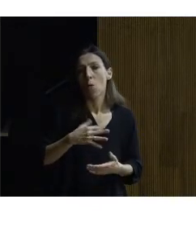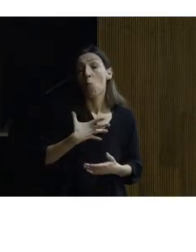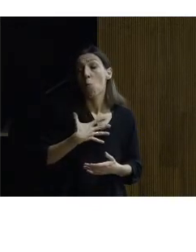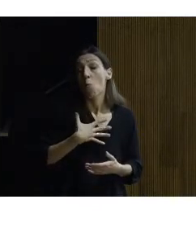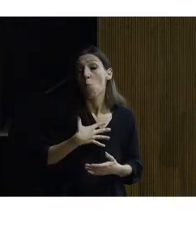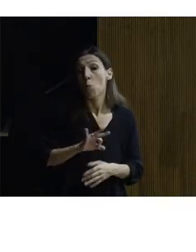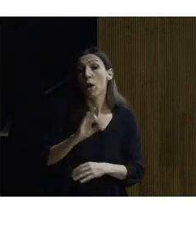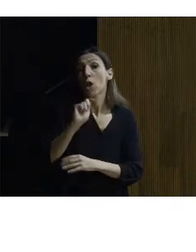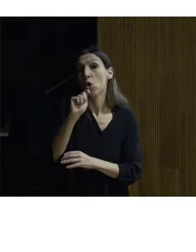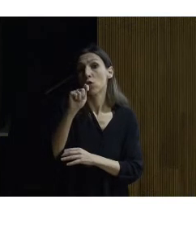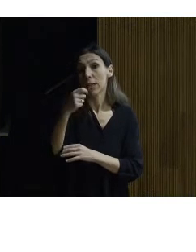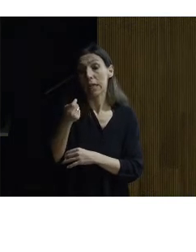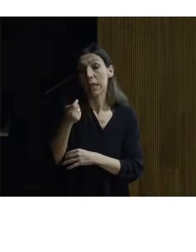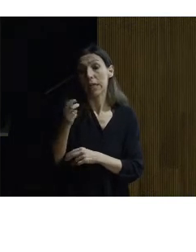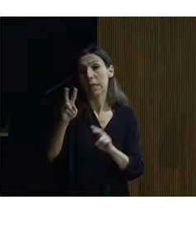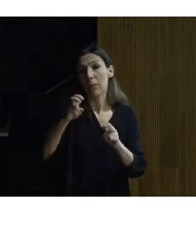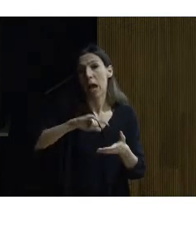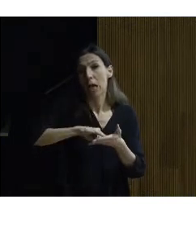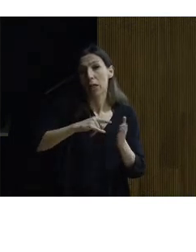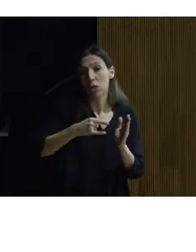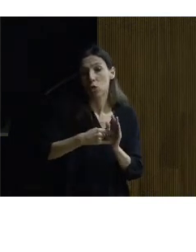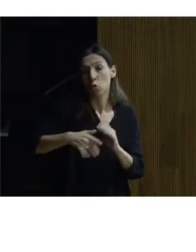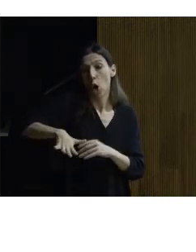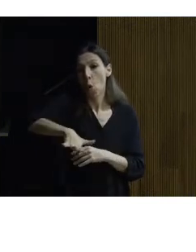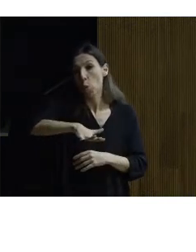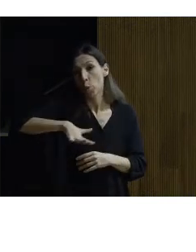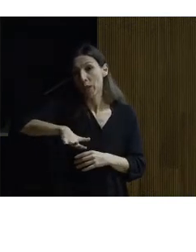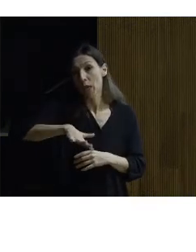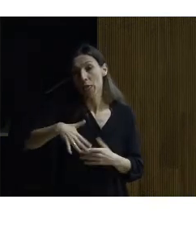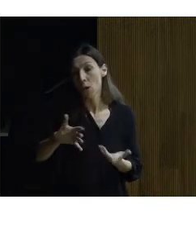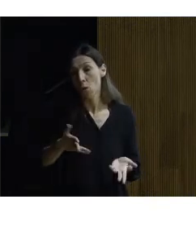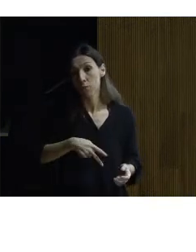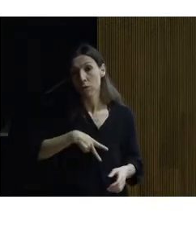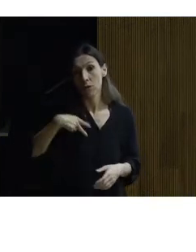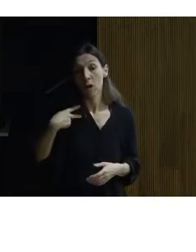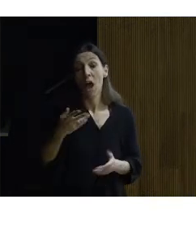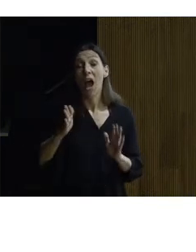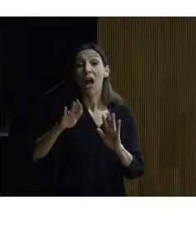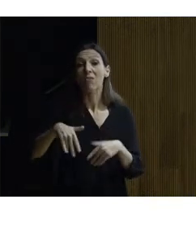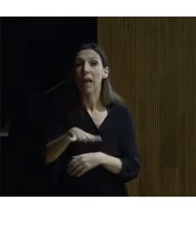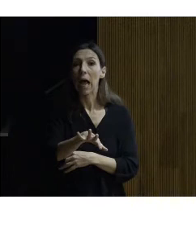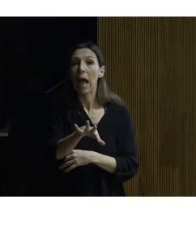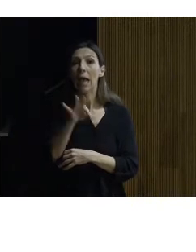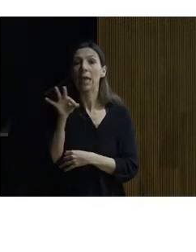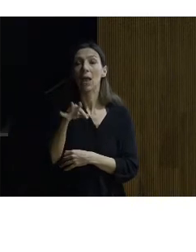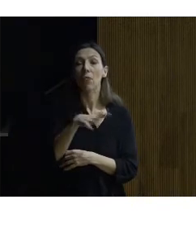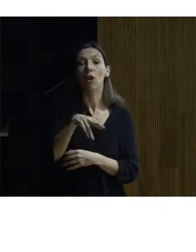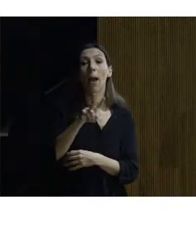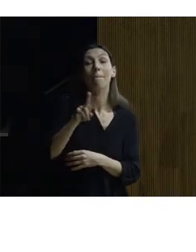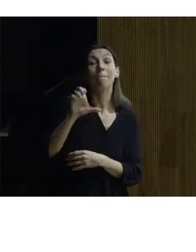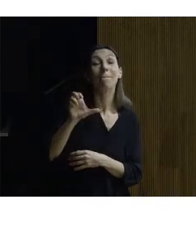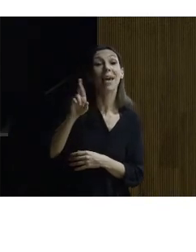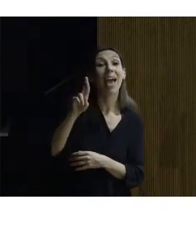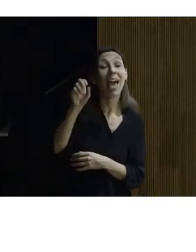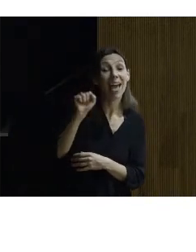arquitectura y en lo que atañe ubicación y demás y optó por la vera extremeña